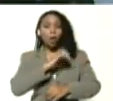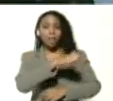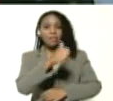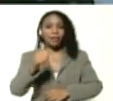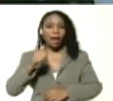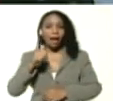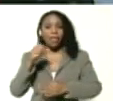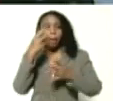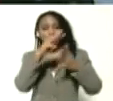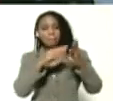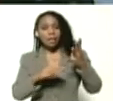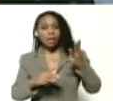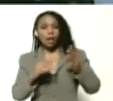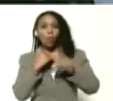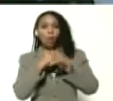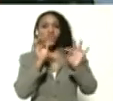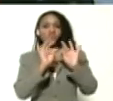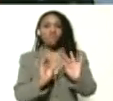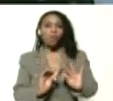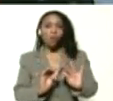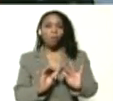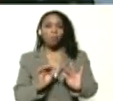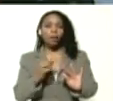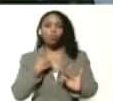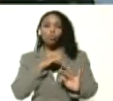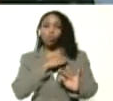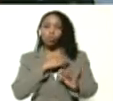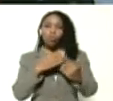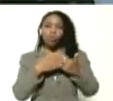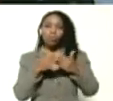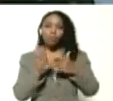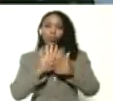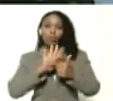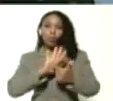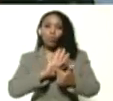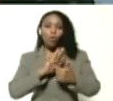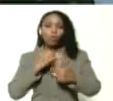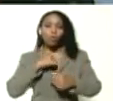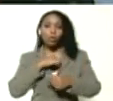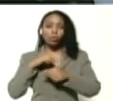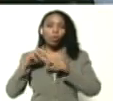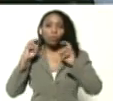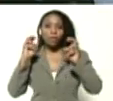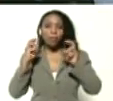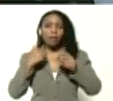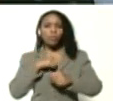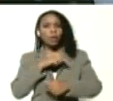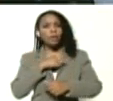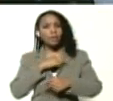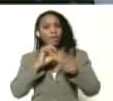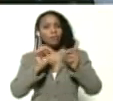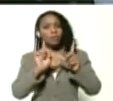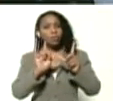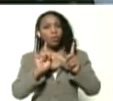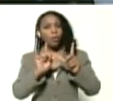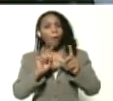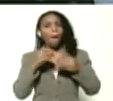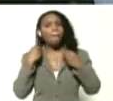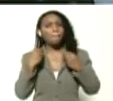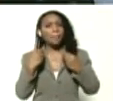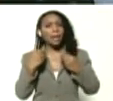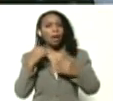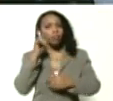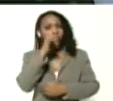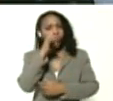de igual forma nosotros hemos habilitado todos nuestros espacios como nuestra televisora UNEF para la